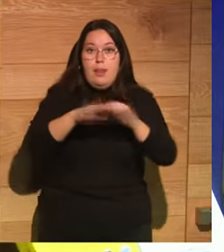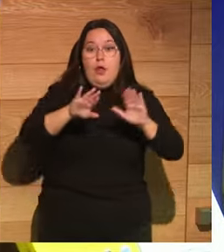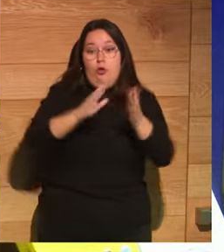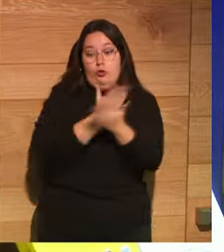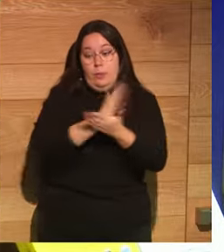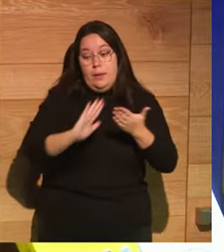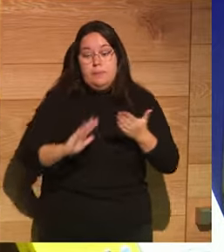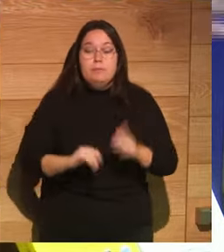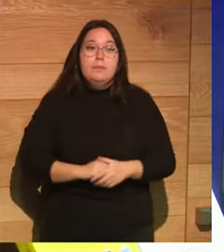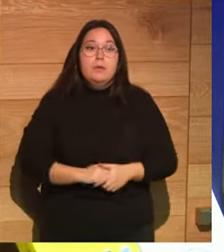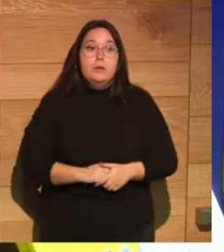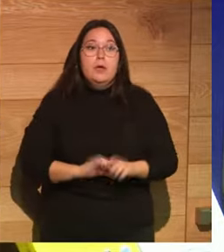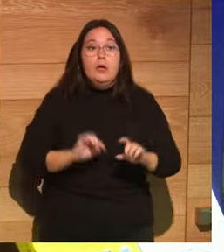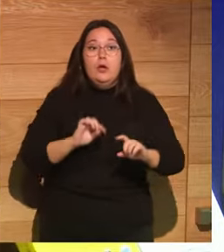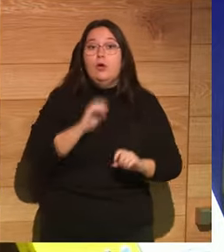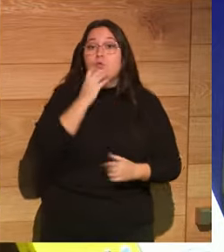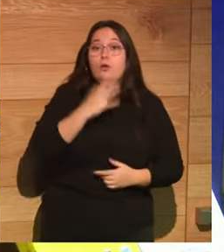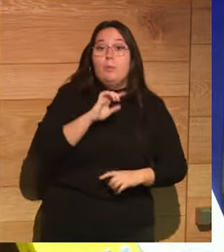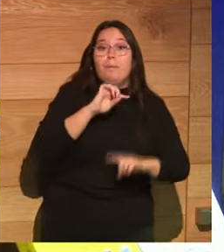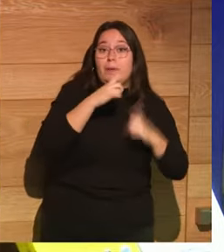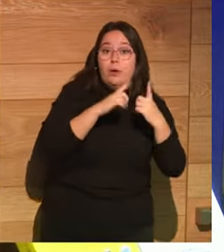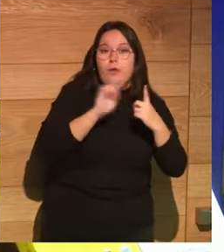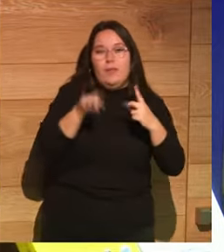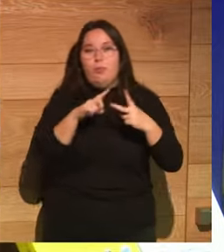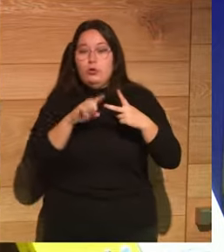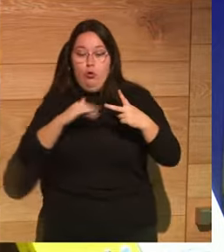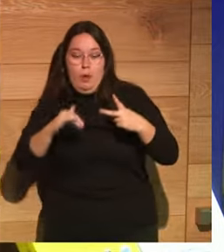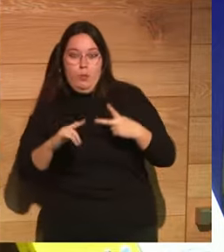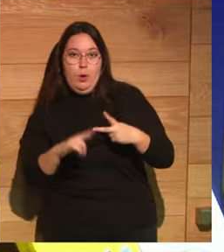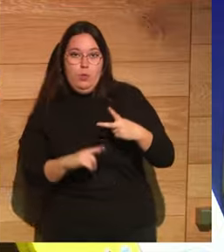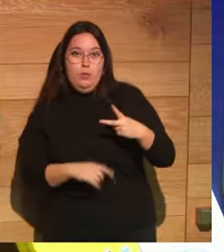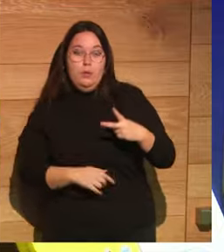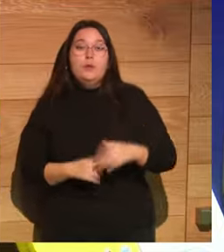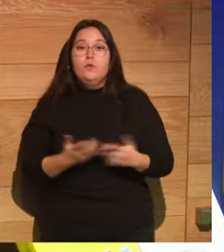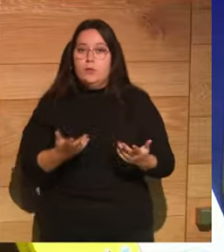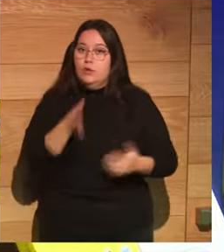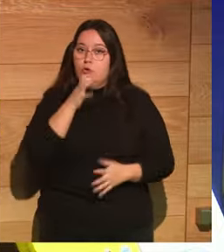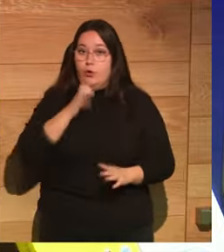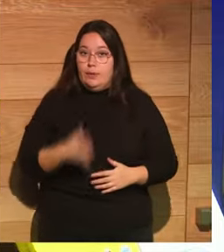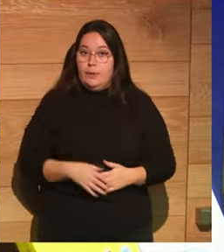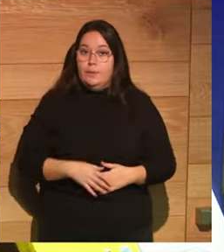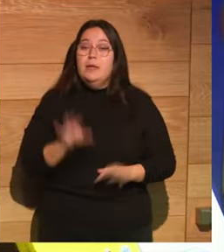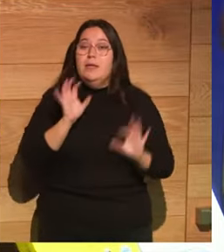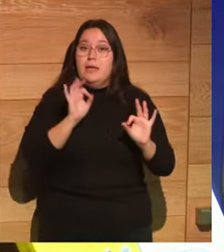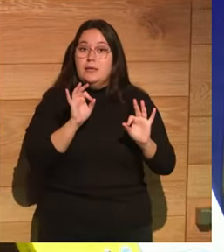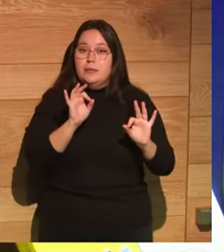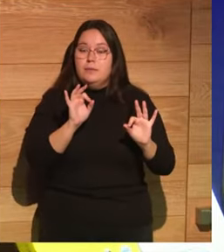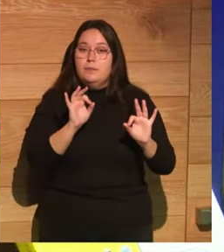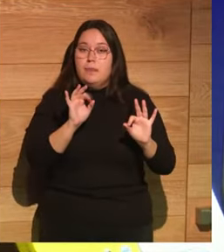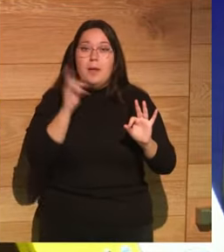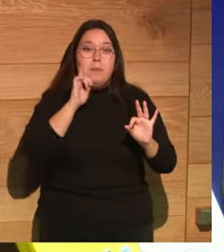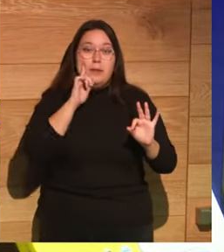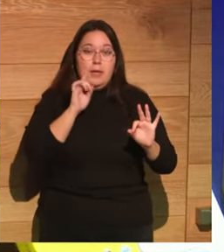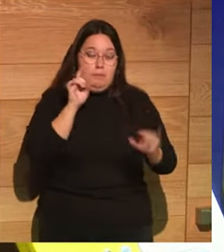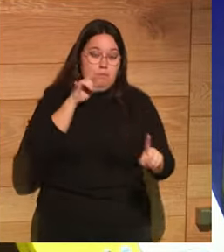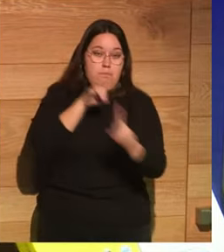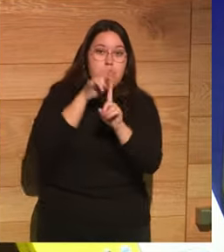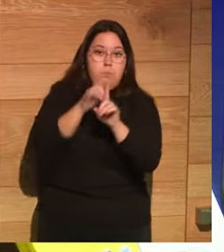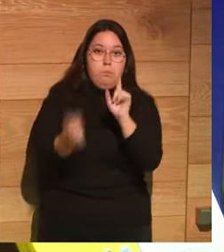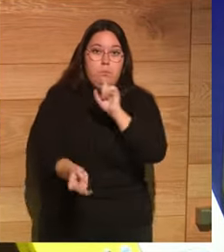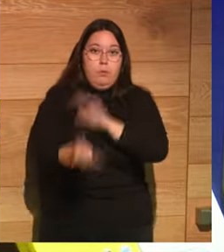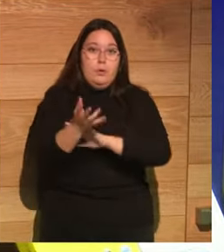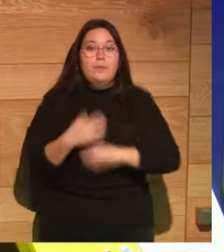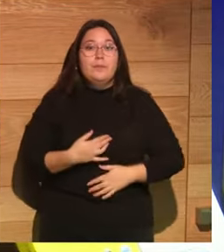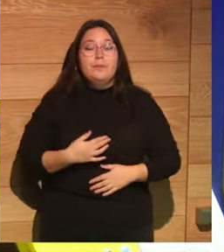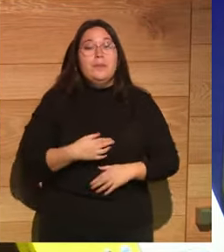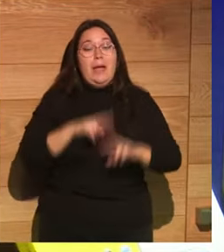separa y pone todos los buenos primero y todos los malos después entonces esto es terrible entonces así es como se generan estos bulos y la investigación